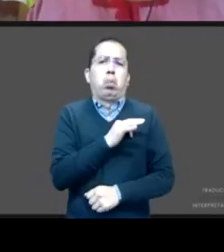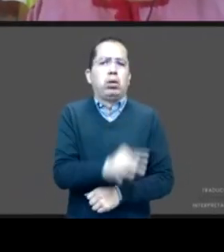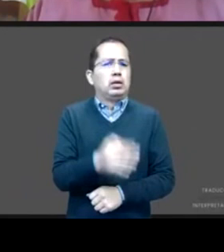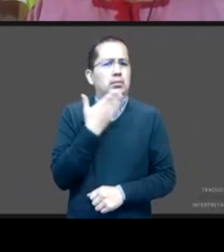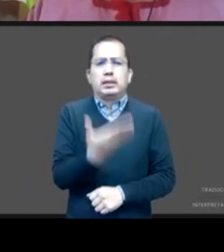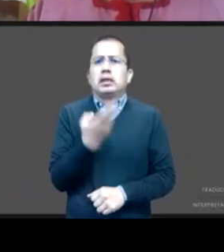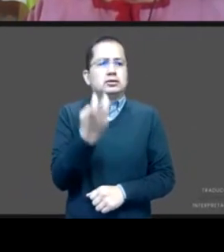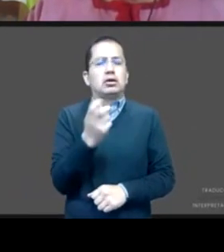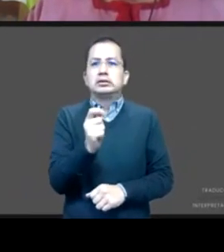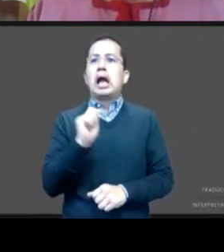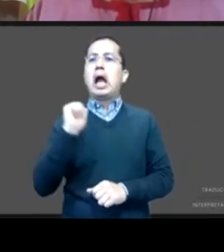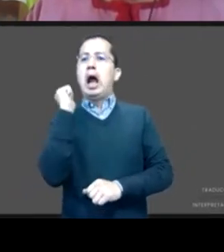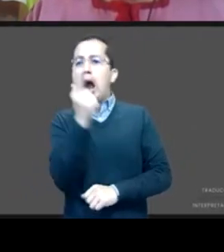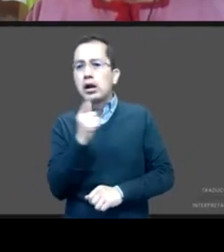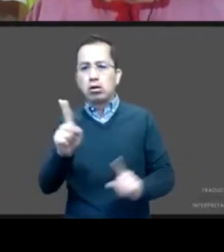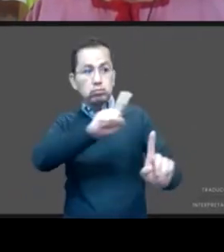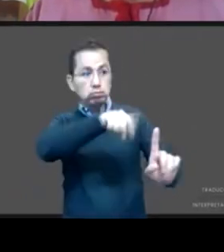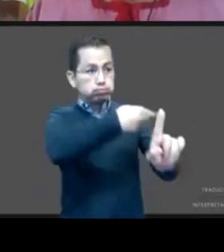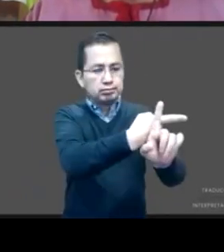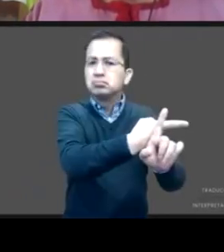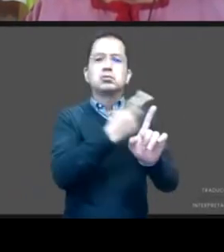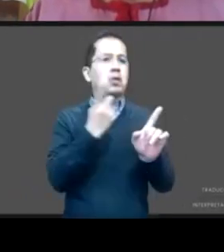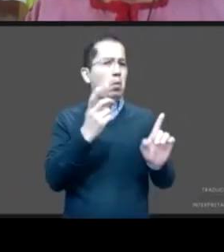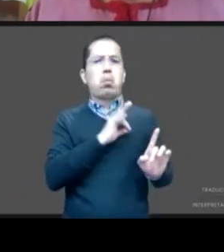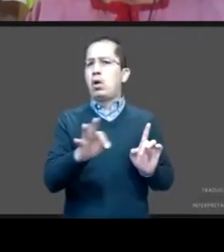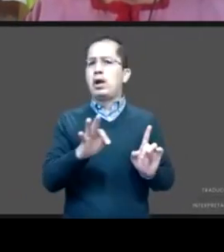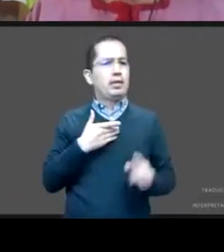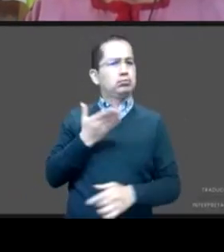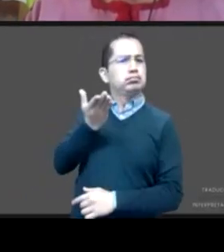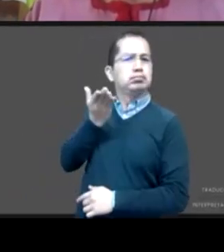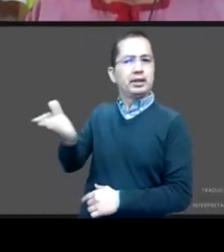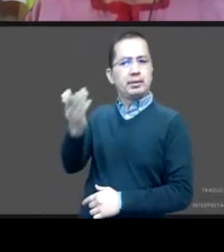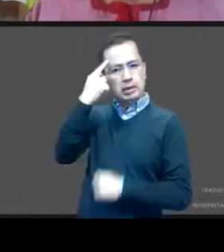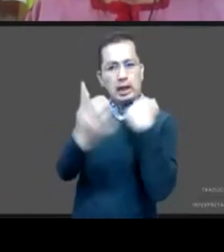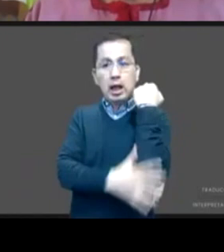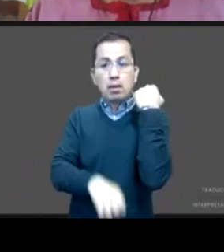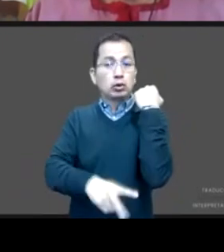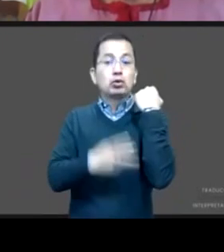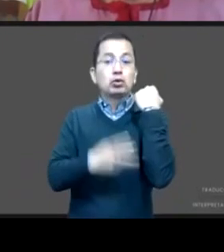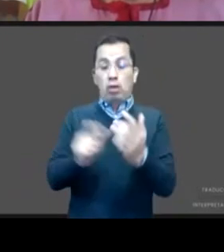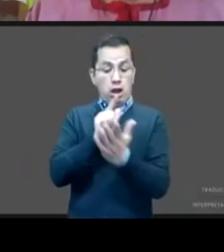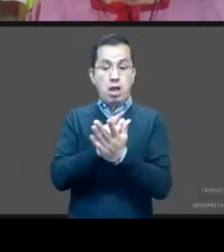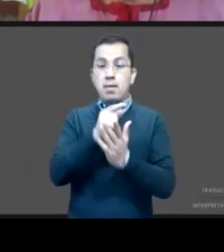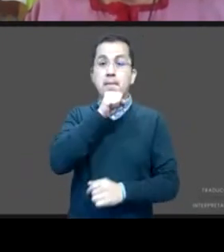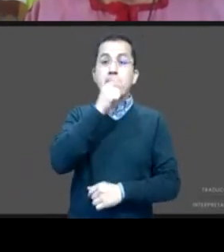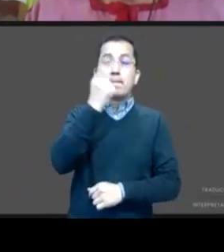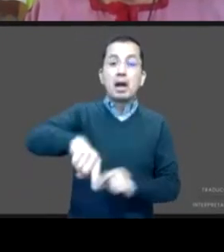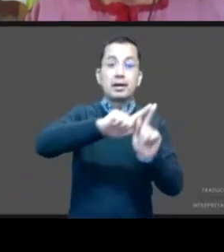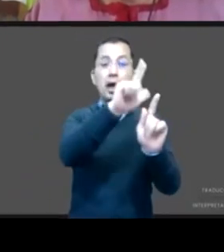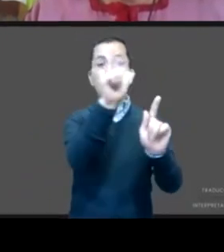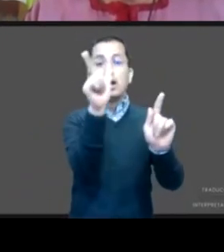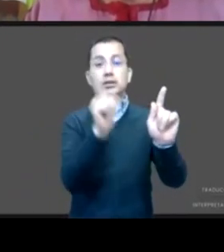violación en todas las entidades federativas de nuestro país. Pero además de ello, existen